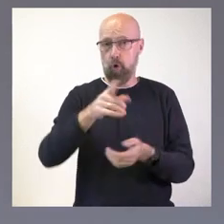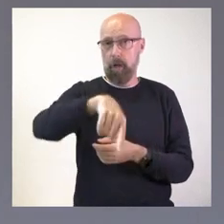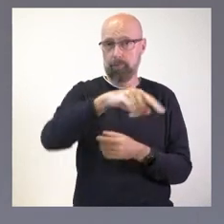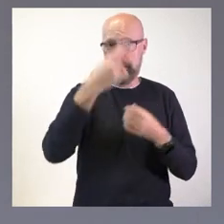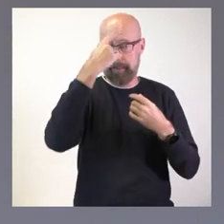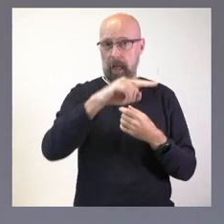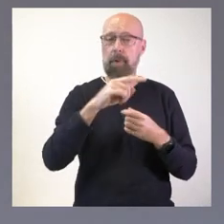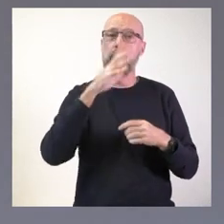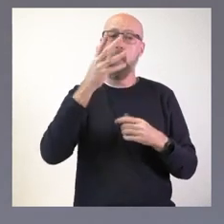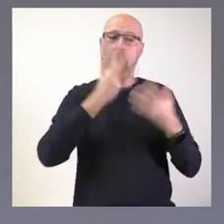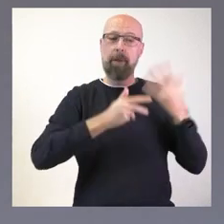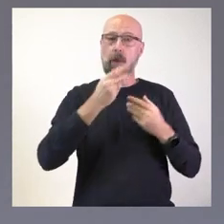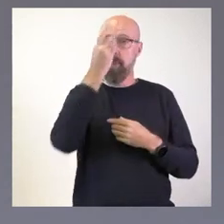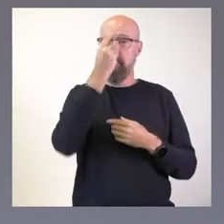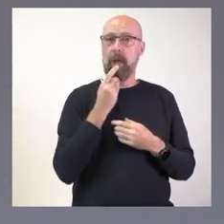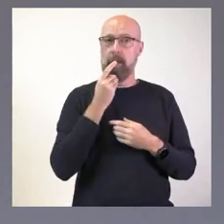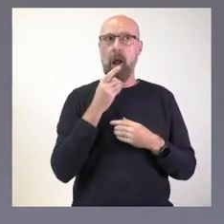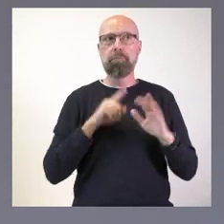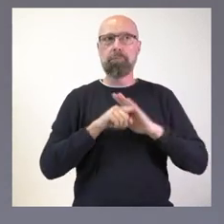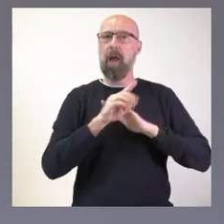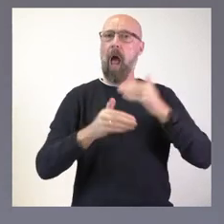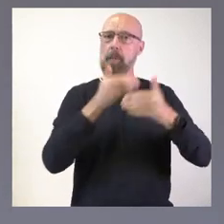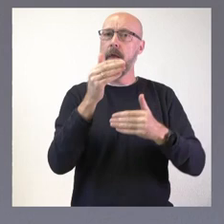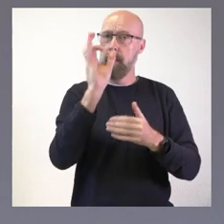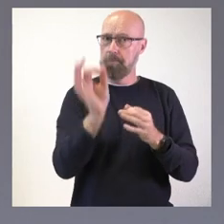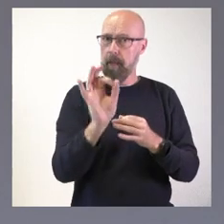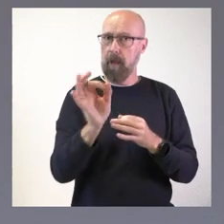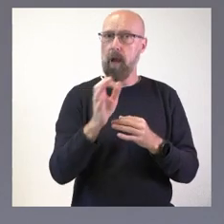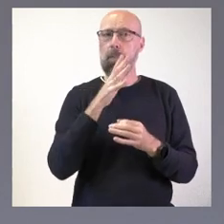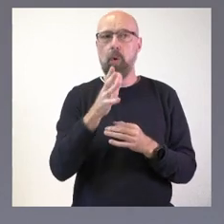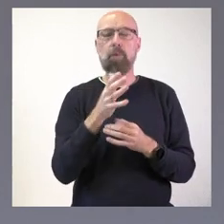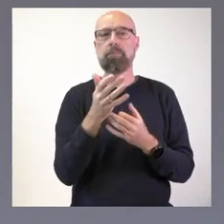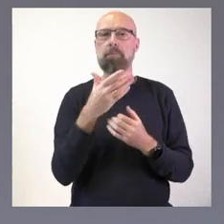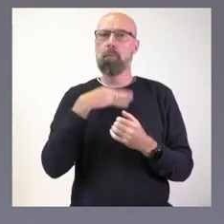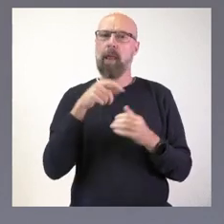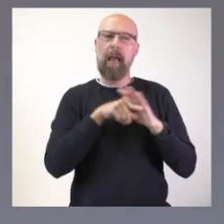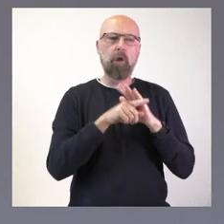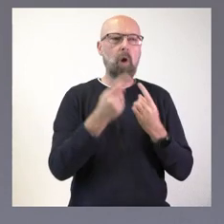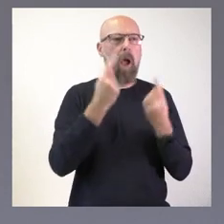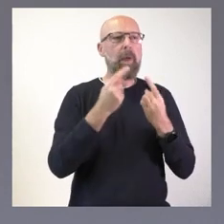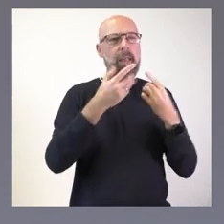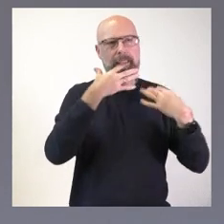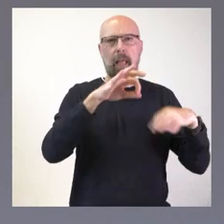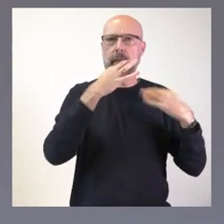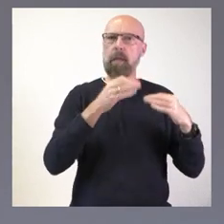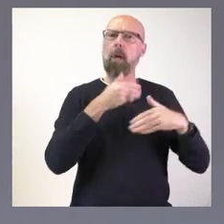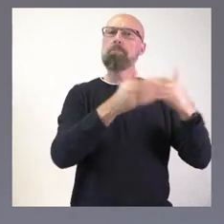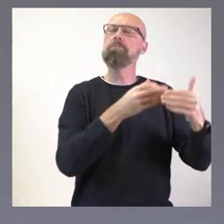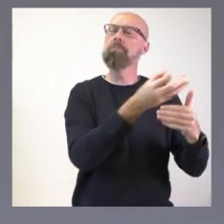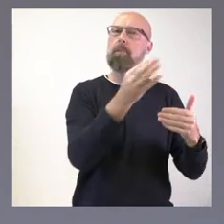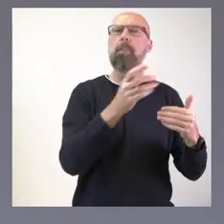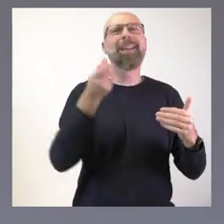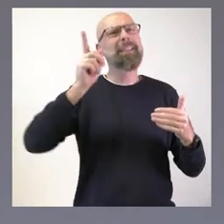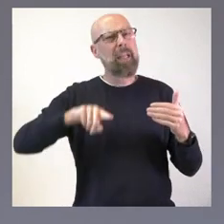ha supuesto un avance en muchas ocasiones, hace más sencilla algunas tramitaciones, pero también ha generado que